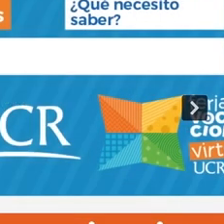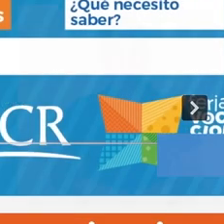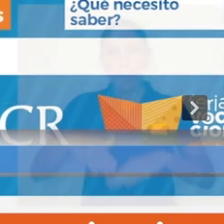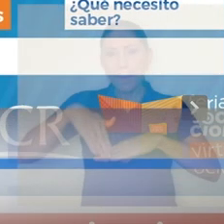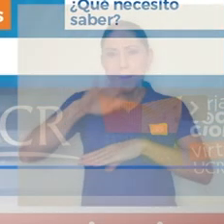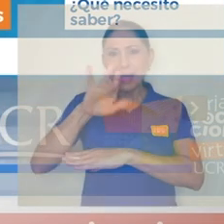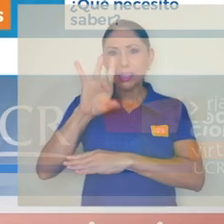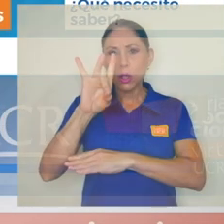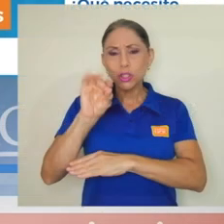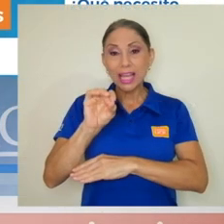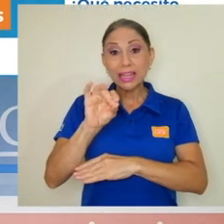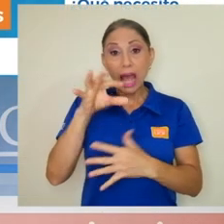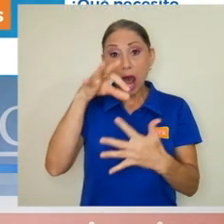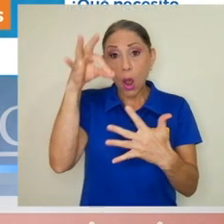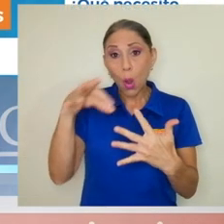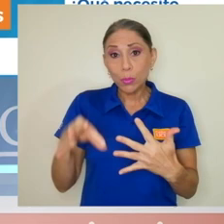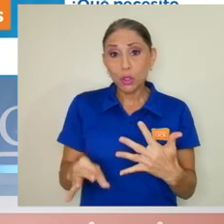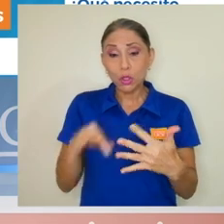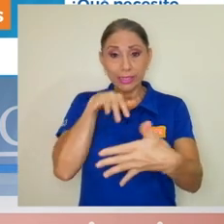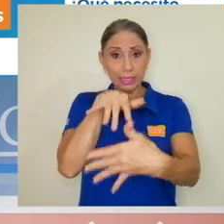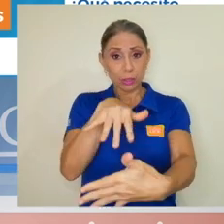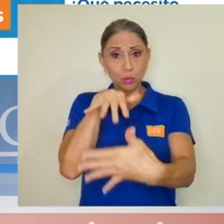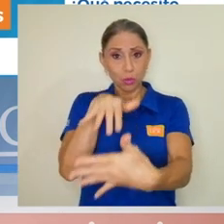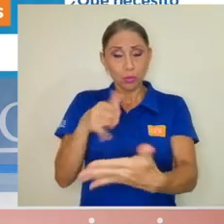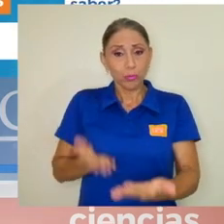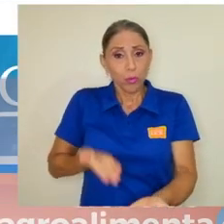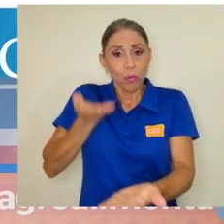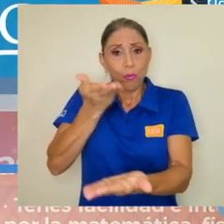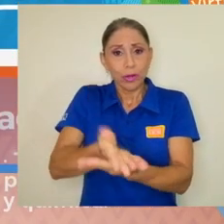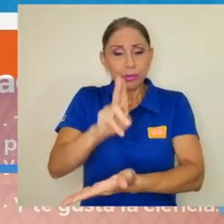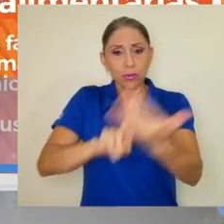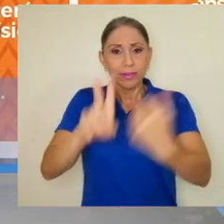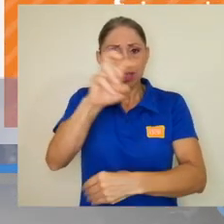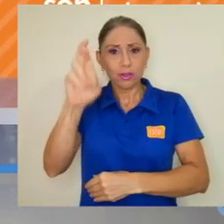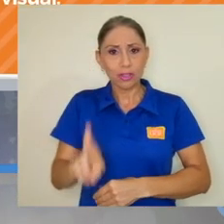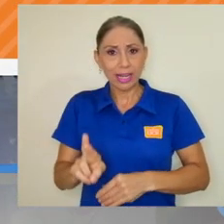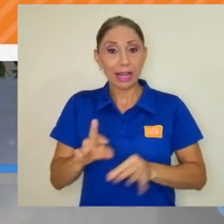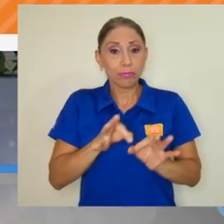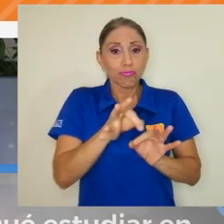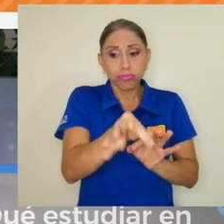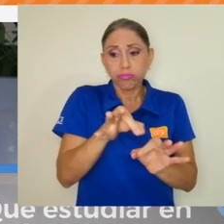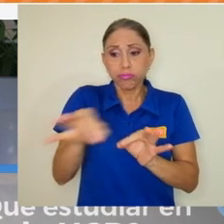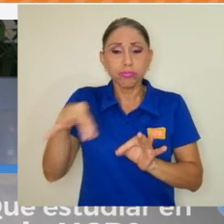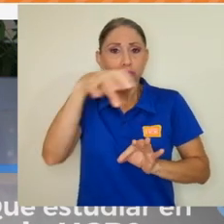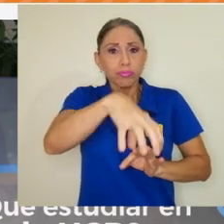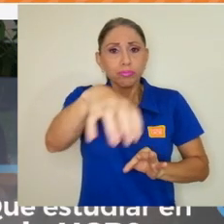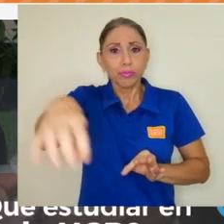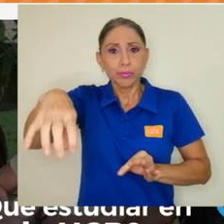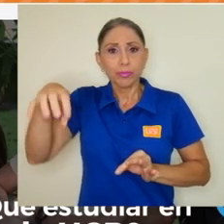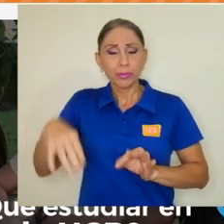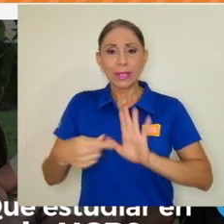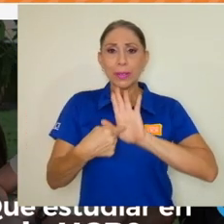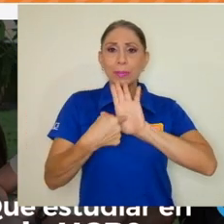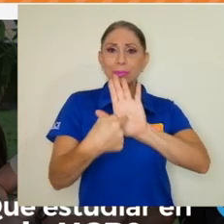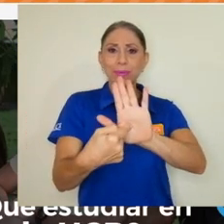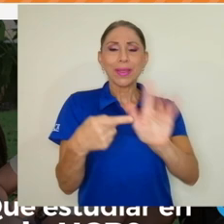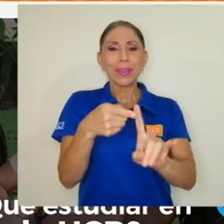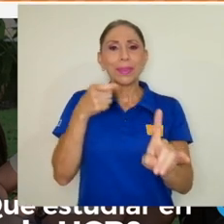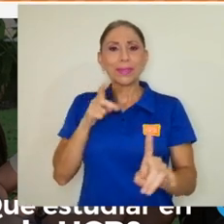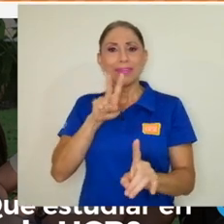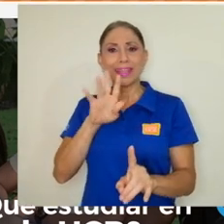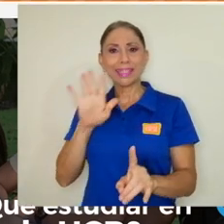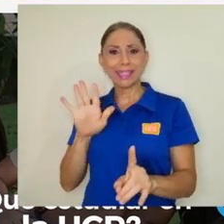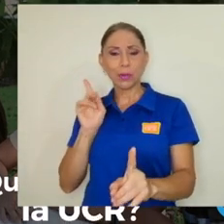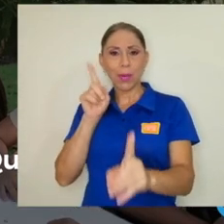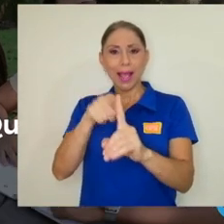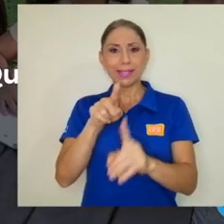Las más de 80 opciones de estudio que ofrece la Universidad de Costa Rica en sus distintas sedes y recintos serán presentadas del 25